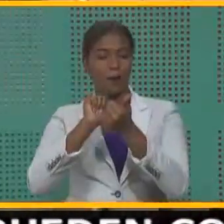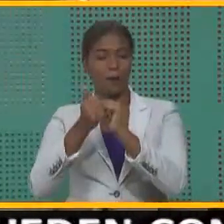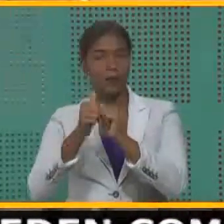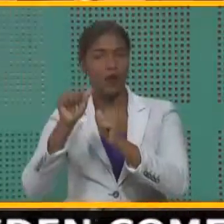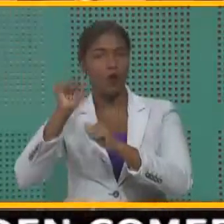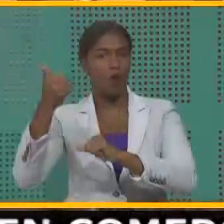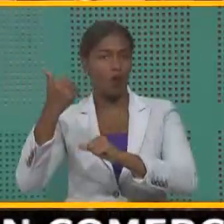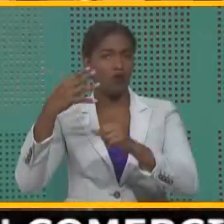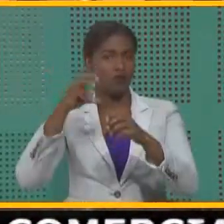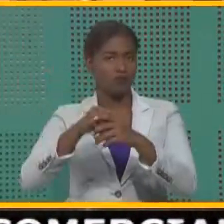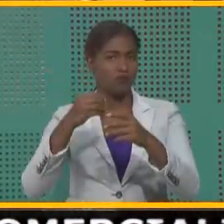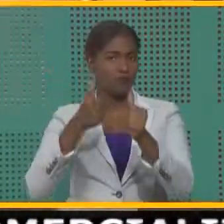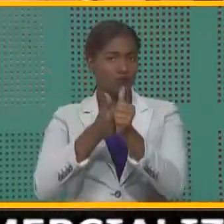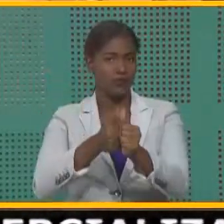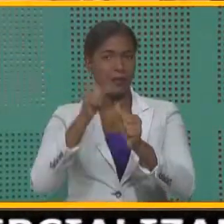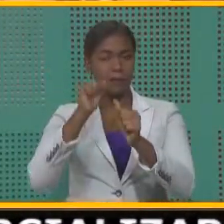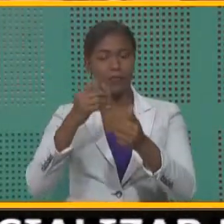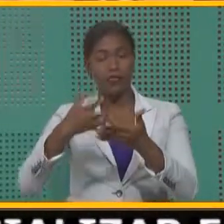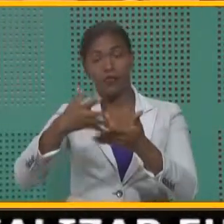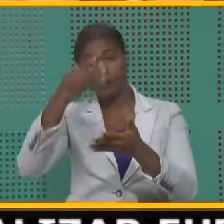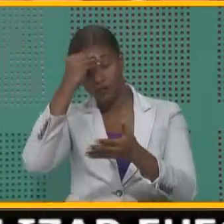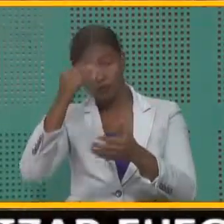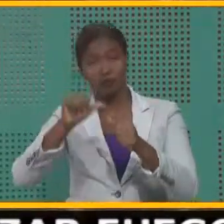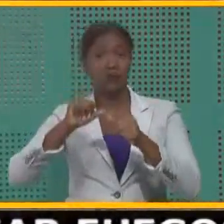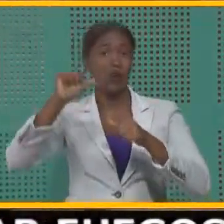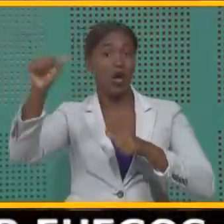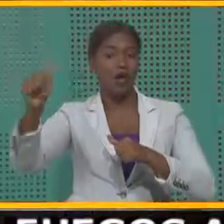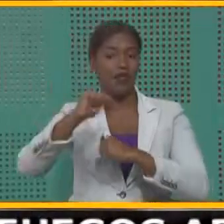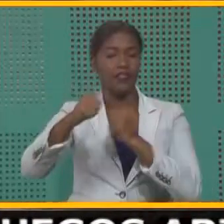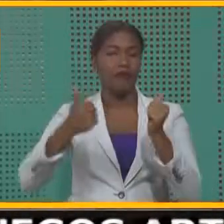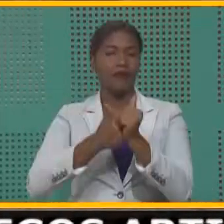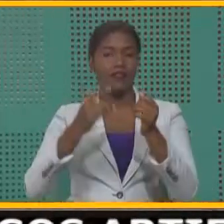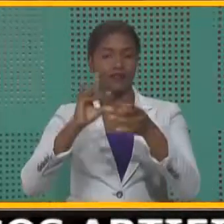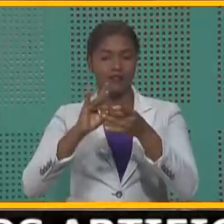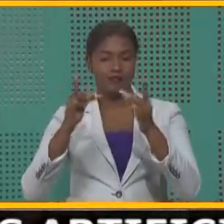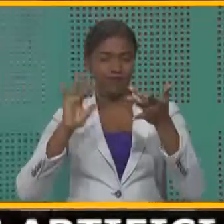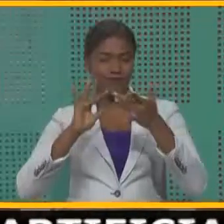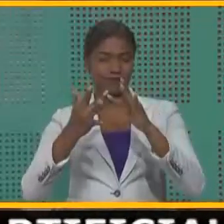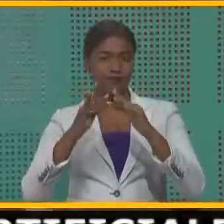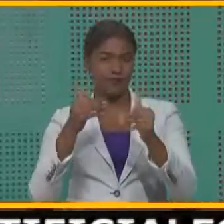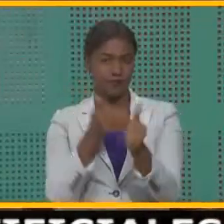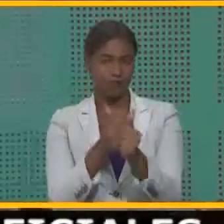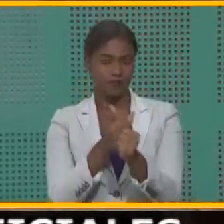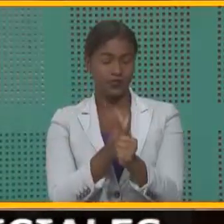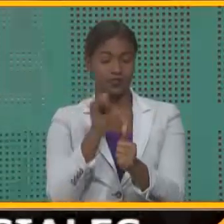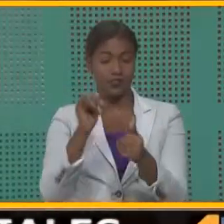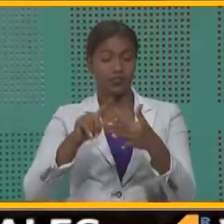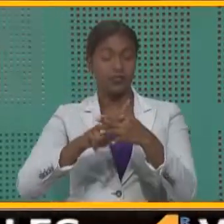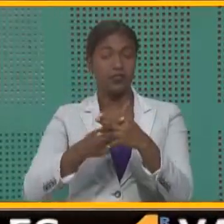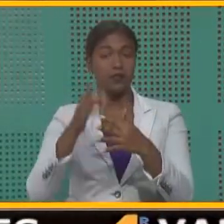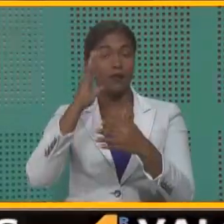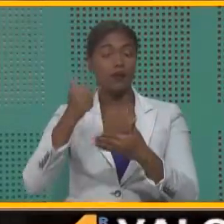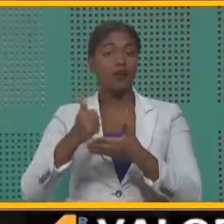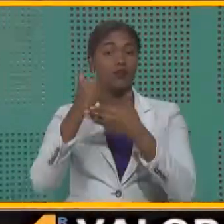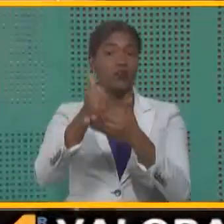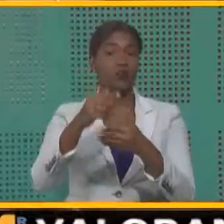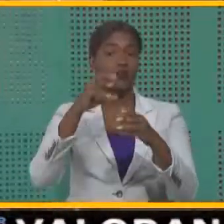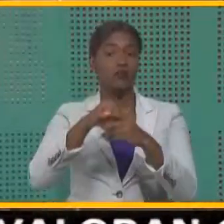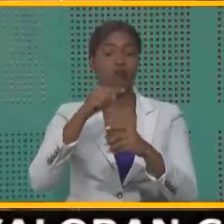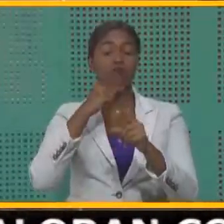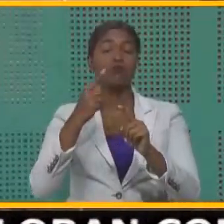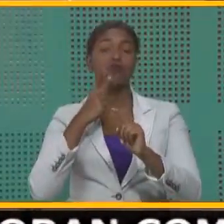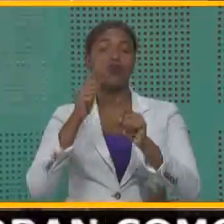otras disciplinas que podrán formarse a distancia a través de una plataforma en línea. La iniciativa está sustentada en una